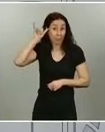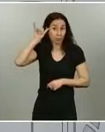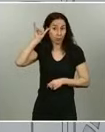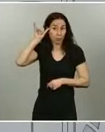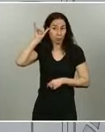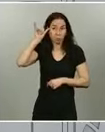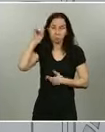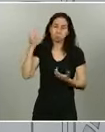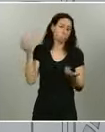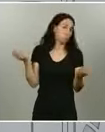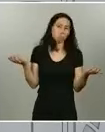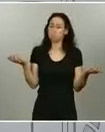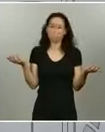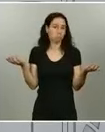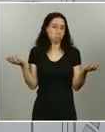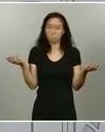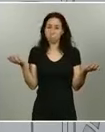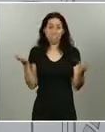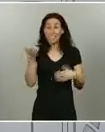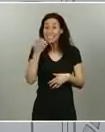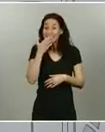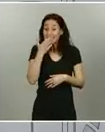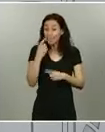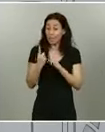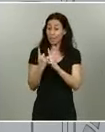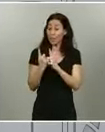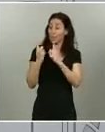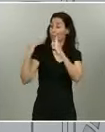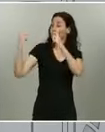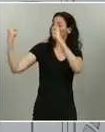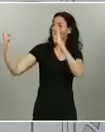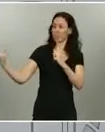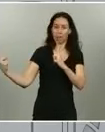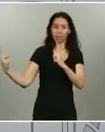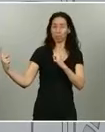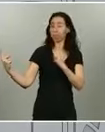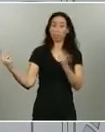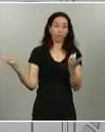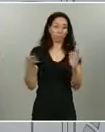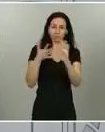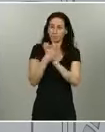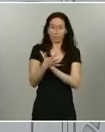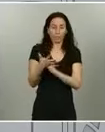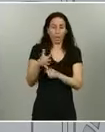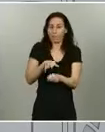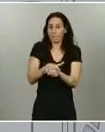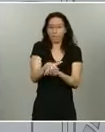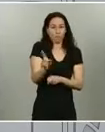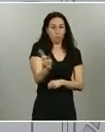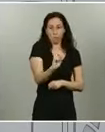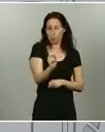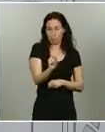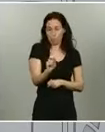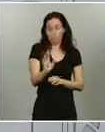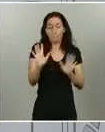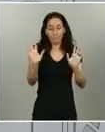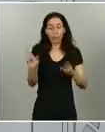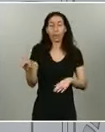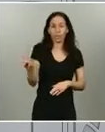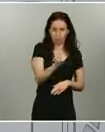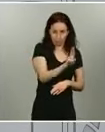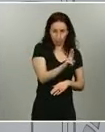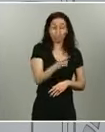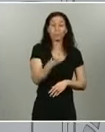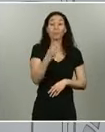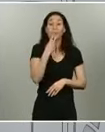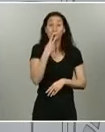distancias para los que haya a alrededor. En todo caso, vuelvo a repetir, fumar es malo.